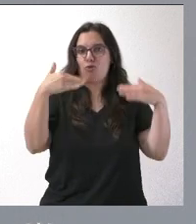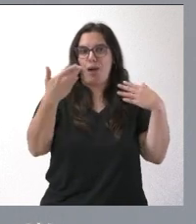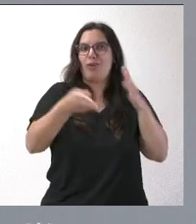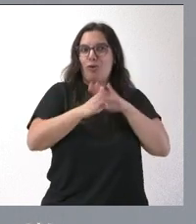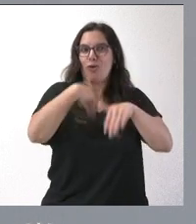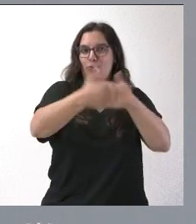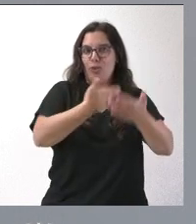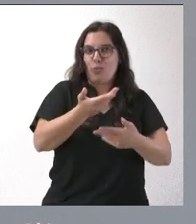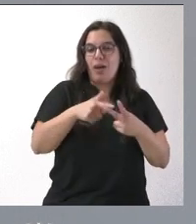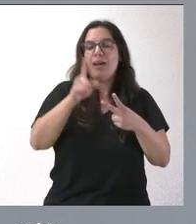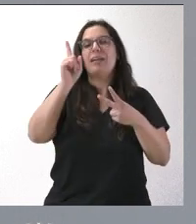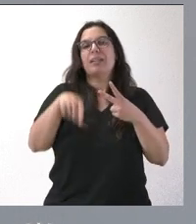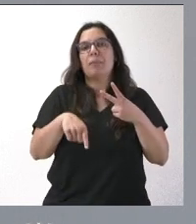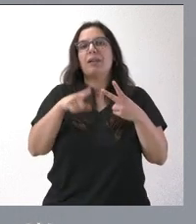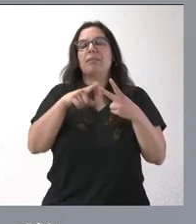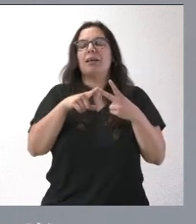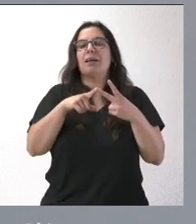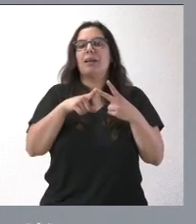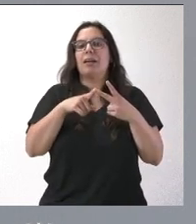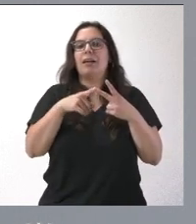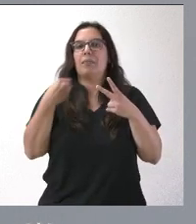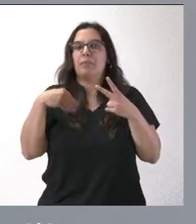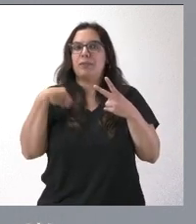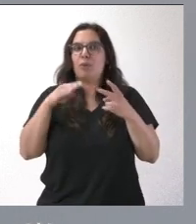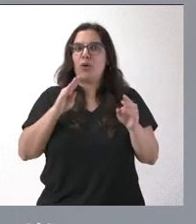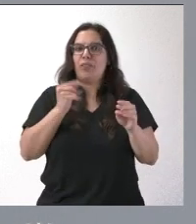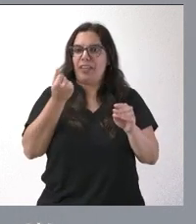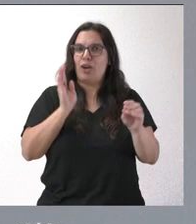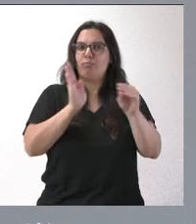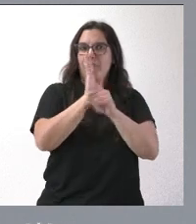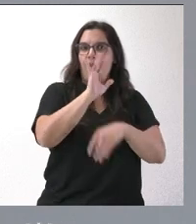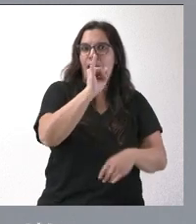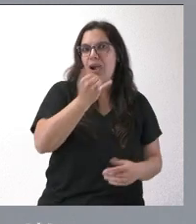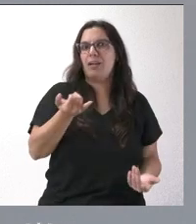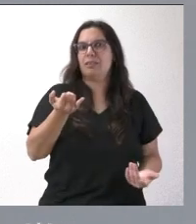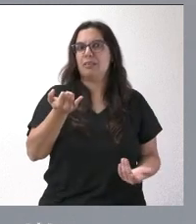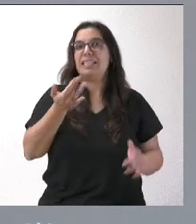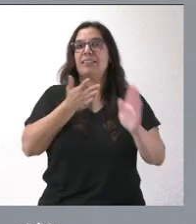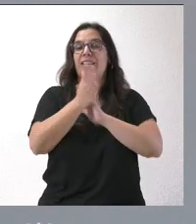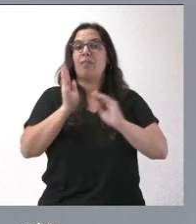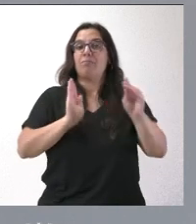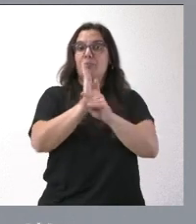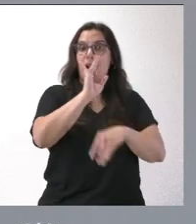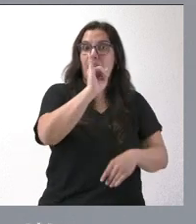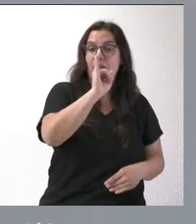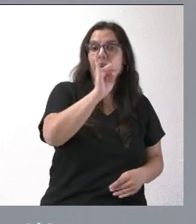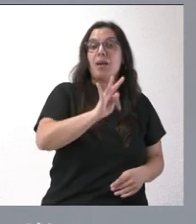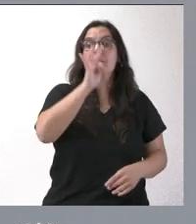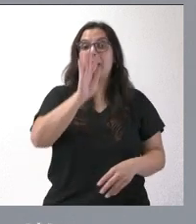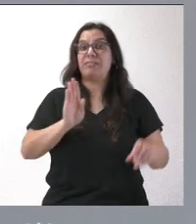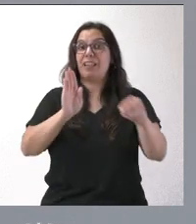Y el Servicio de Relaciones Laborales sigue teniendo financiación. Y en este caso no solamente financiación, sino que toda la financiación